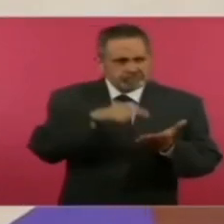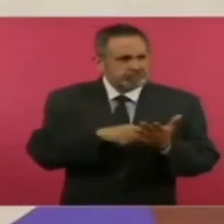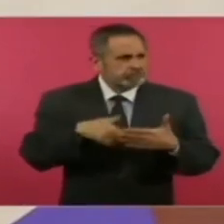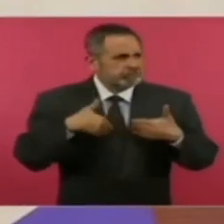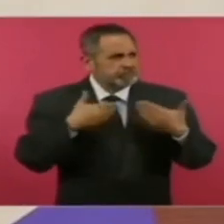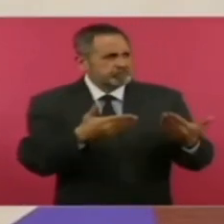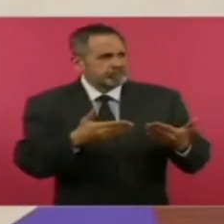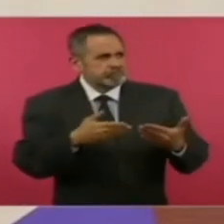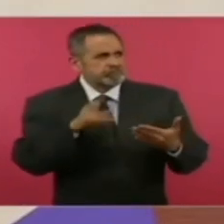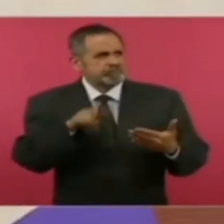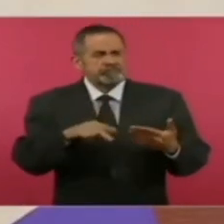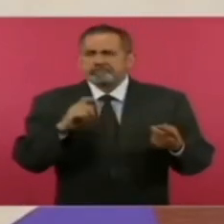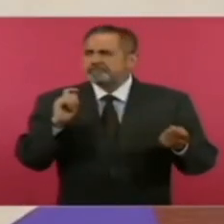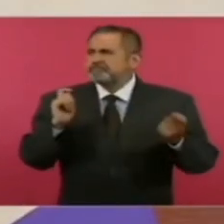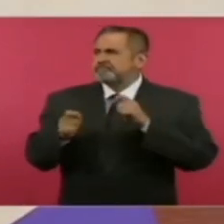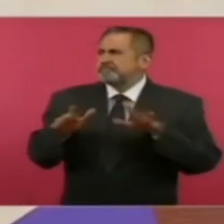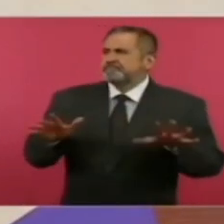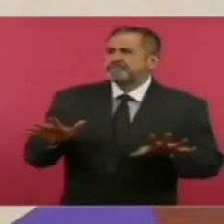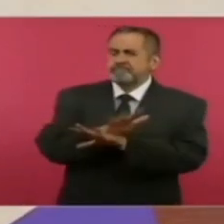de que iba a haber un cambio